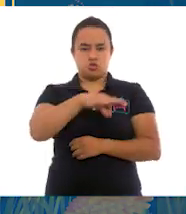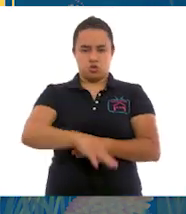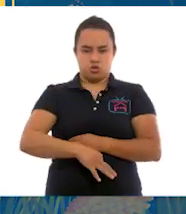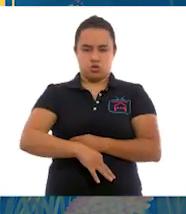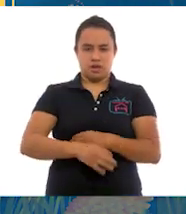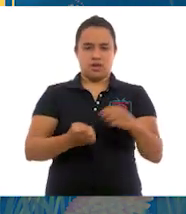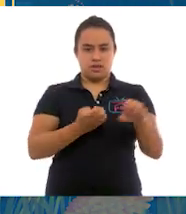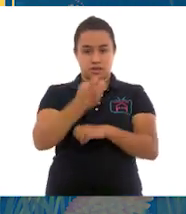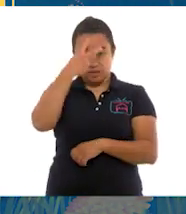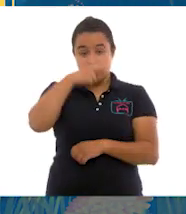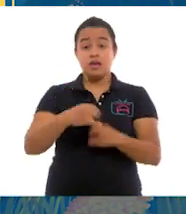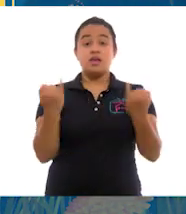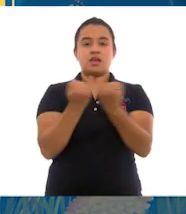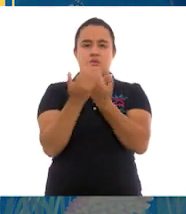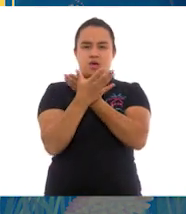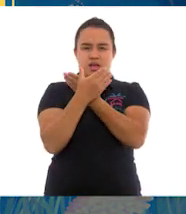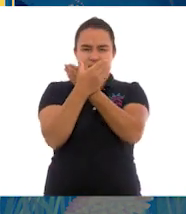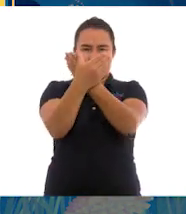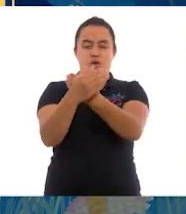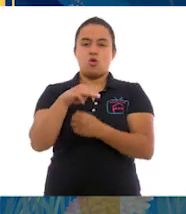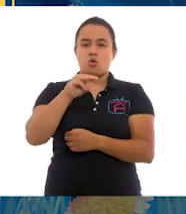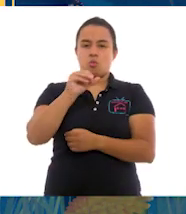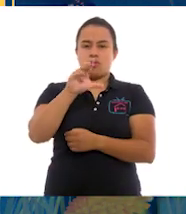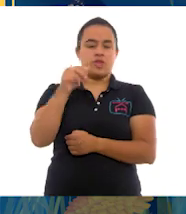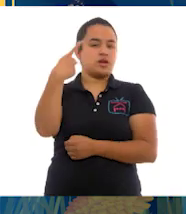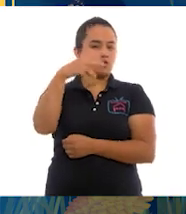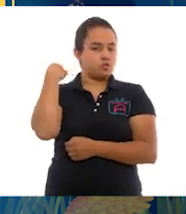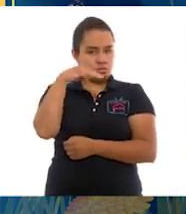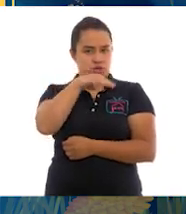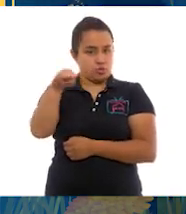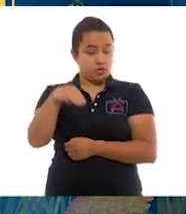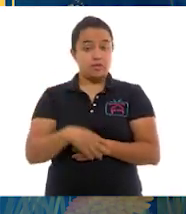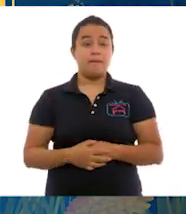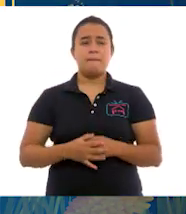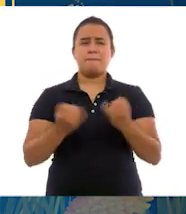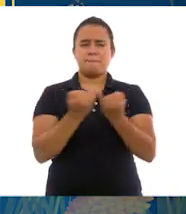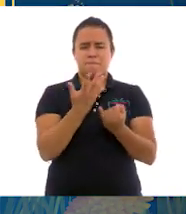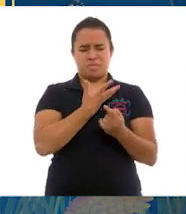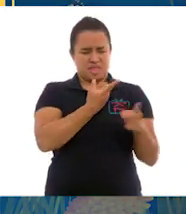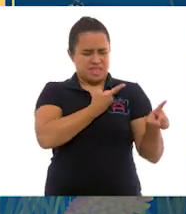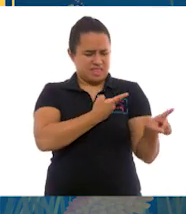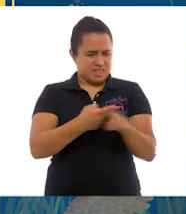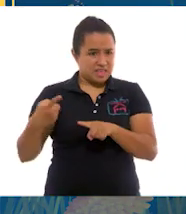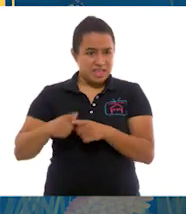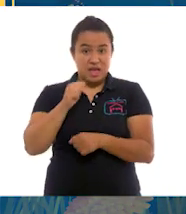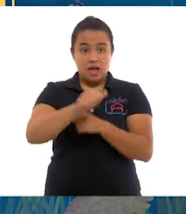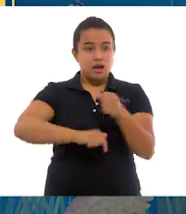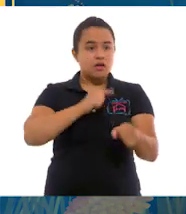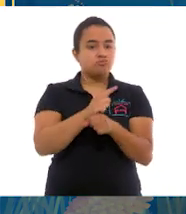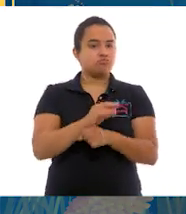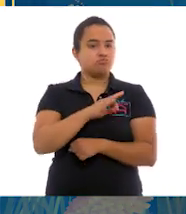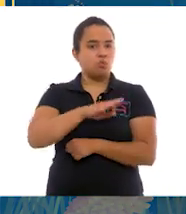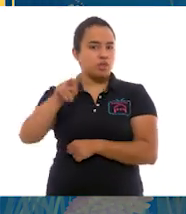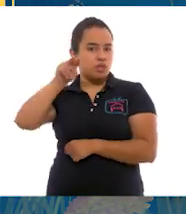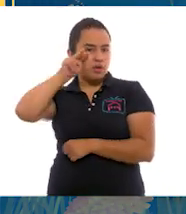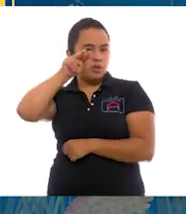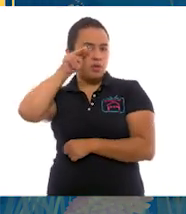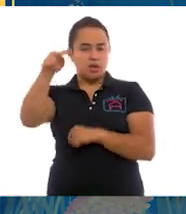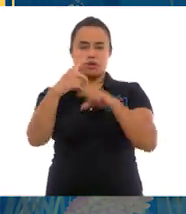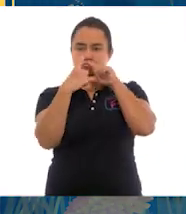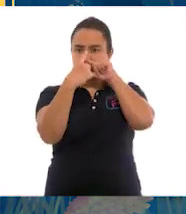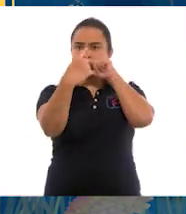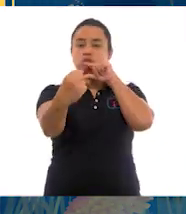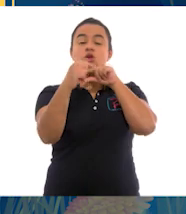y el de la Mariposa Monarca en Michoacán. Entre una gran diversidad de animales podemos apreciar la espátula